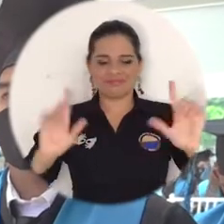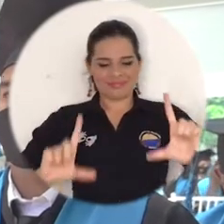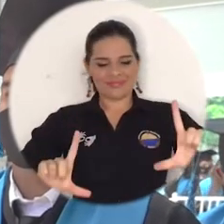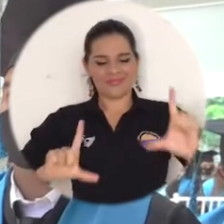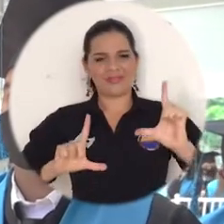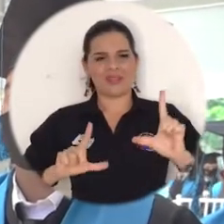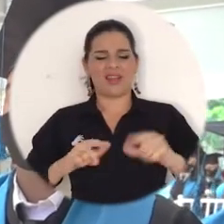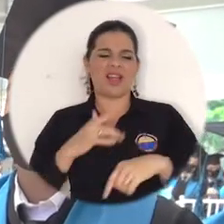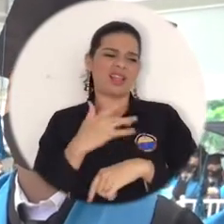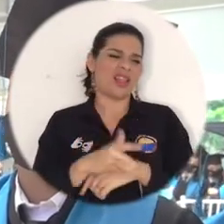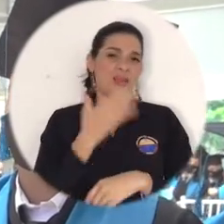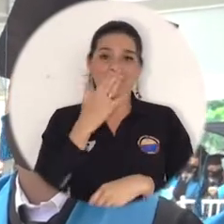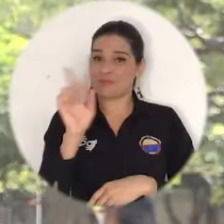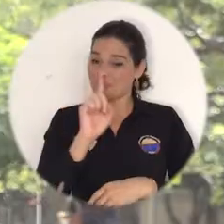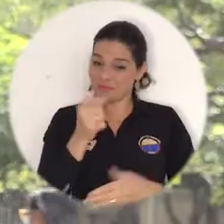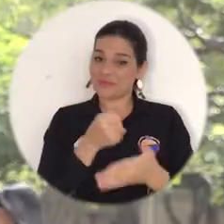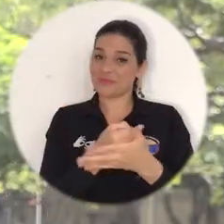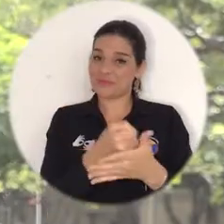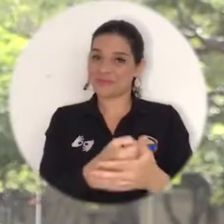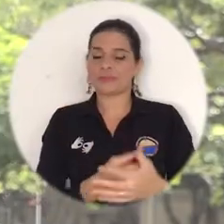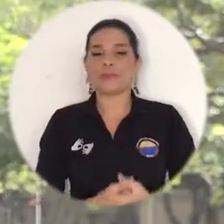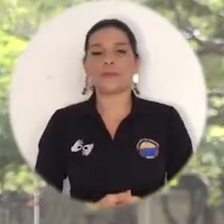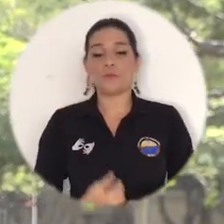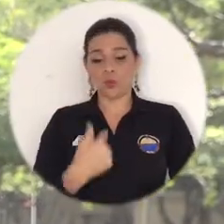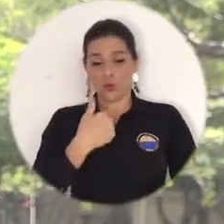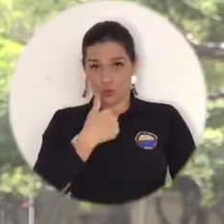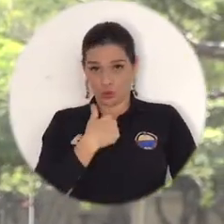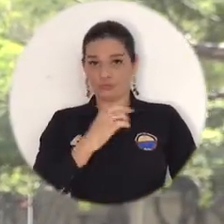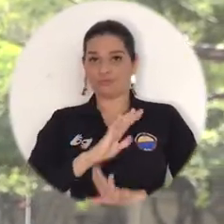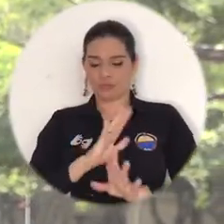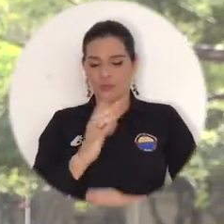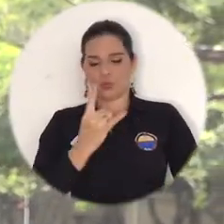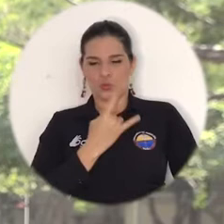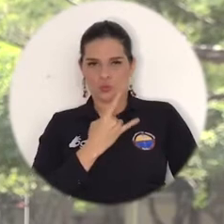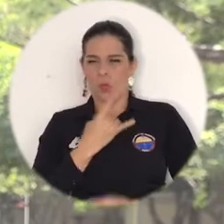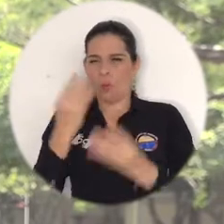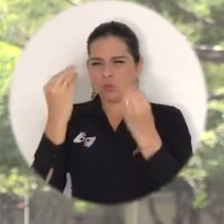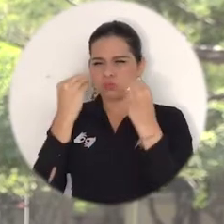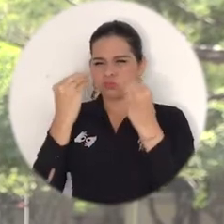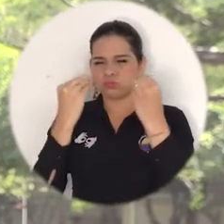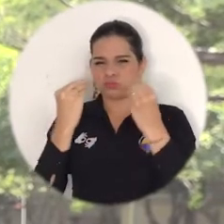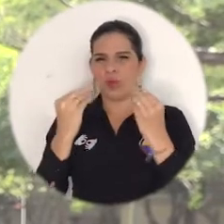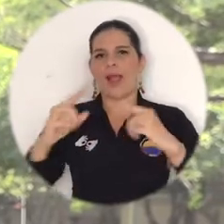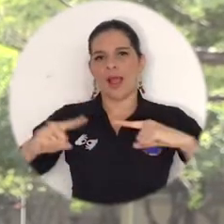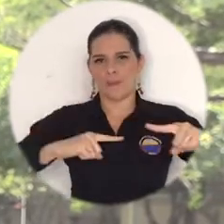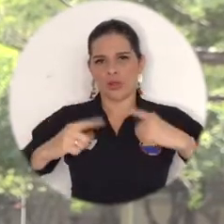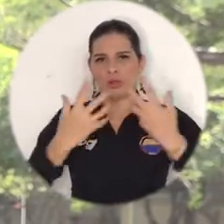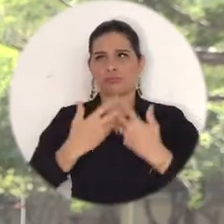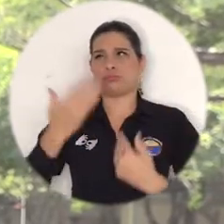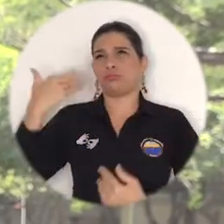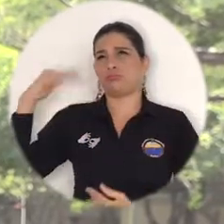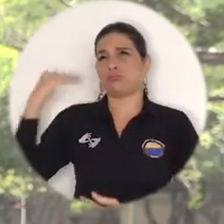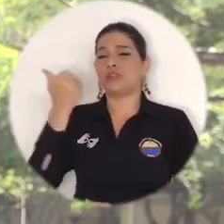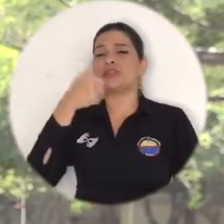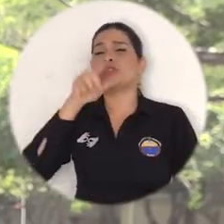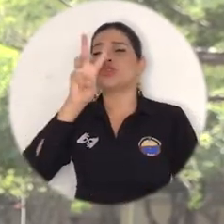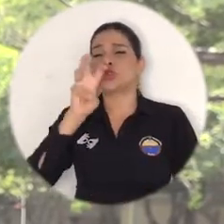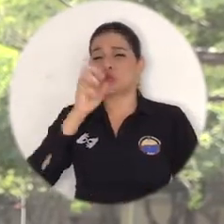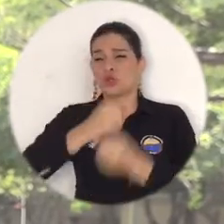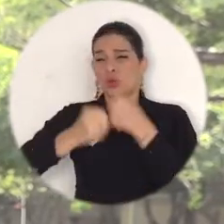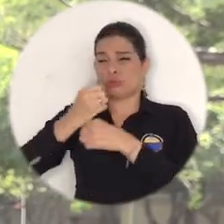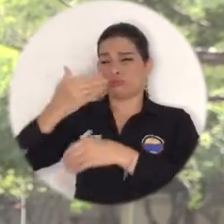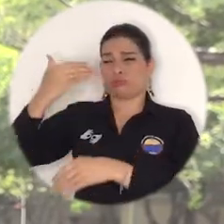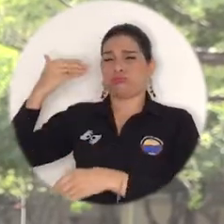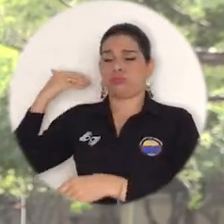que nunca es tarde para lograrlo. Yo estudié Administración hace aproximadamente 18 años. Me